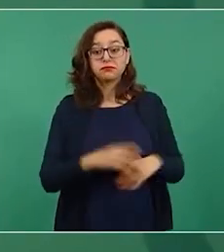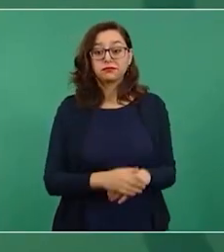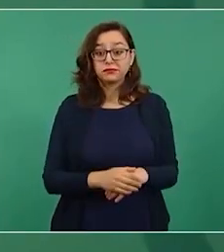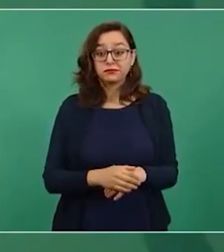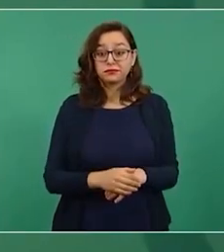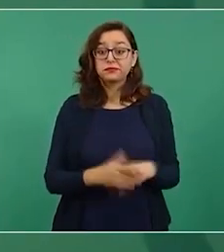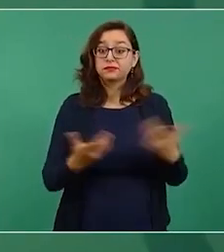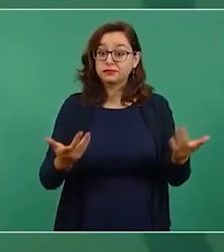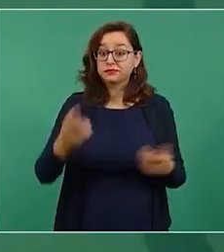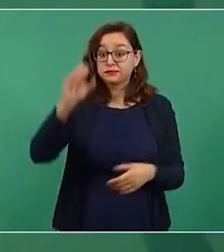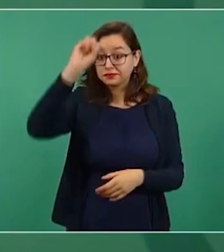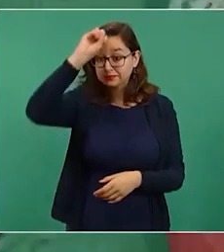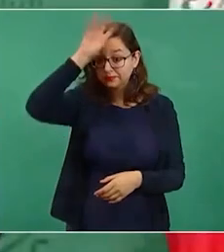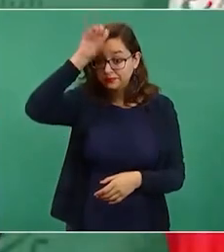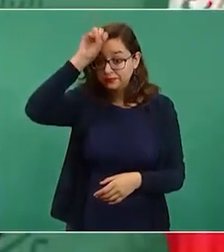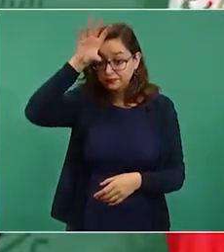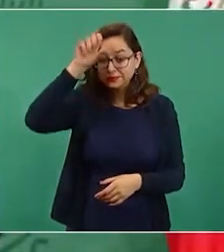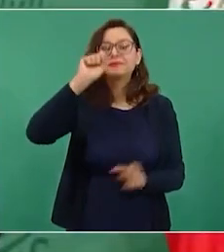mineras.